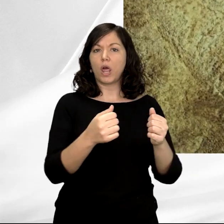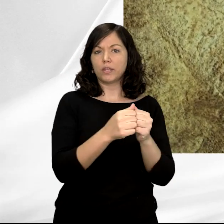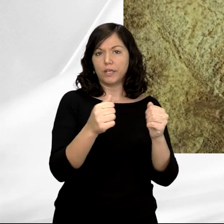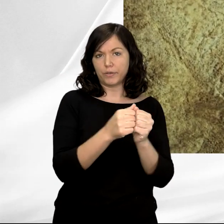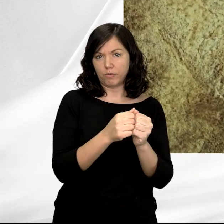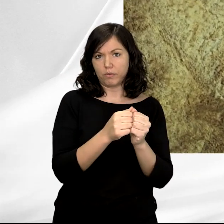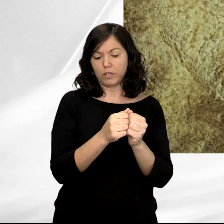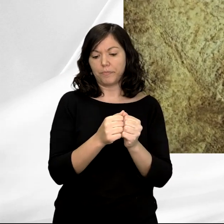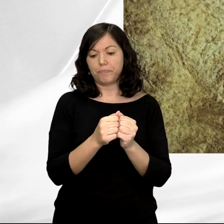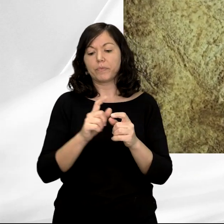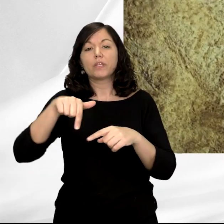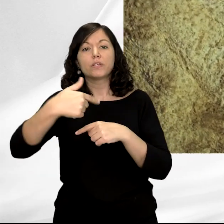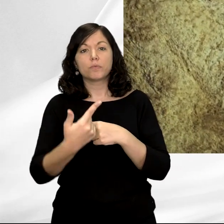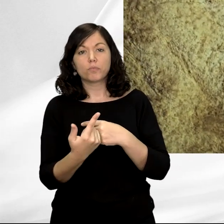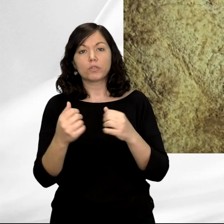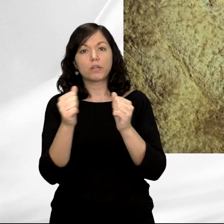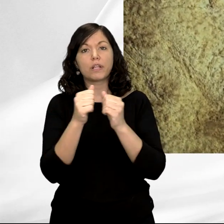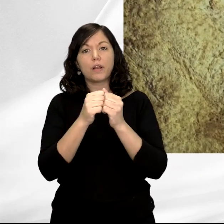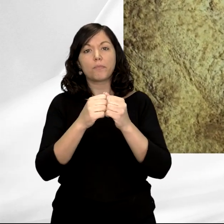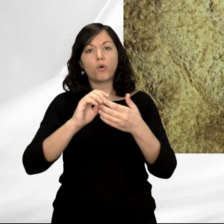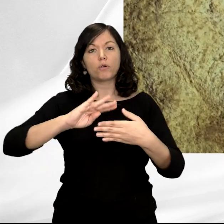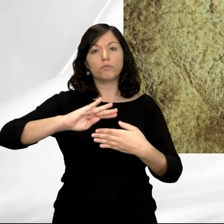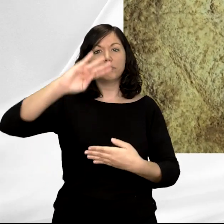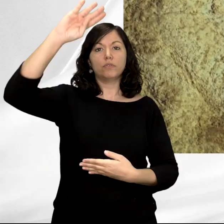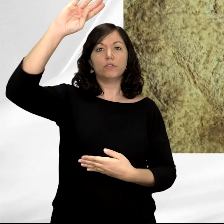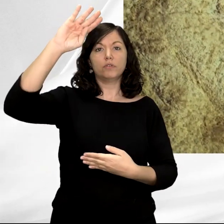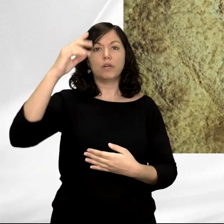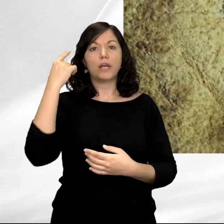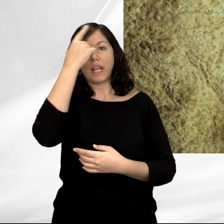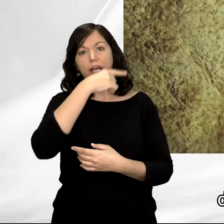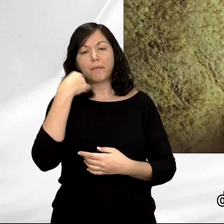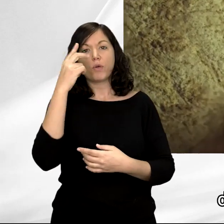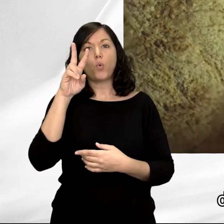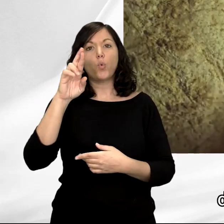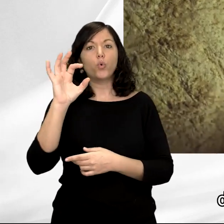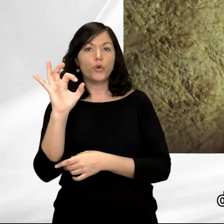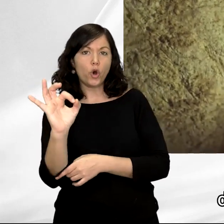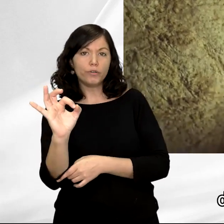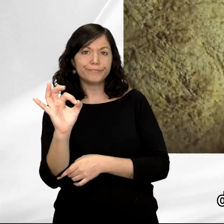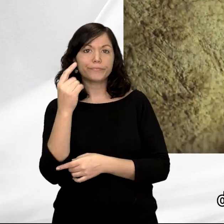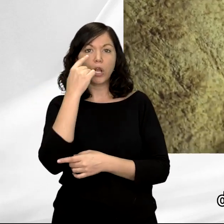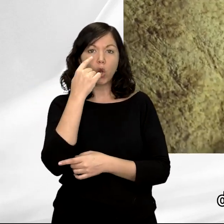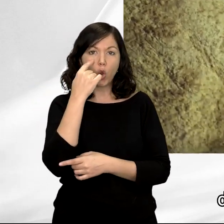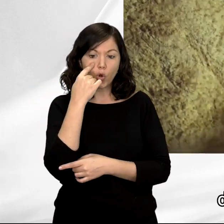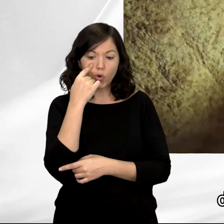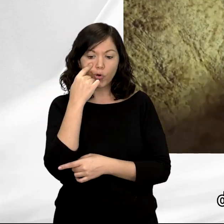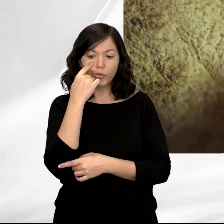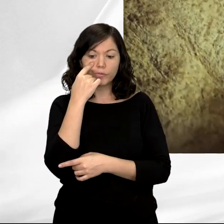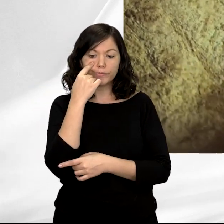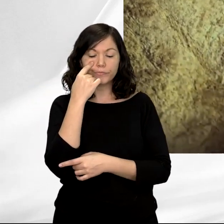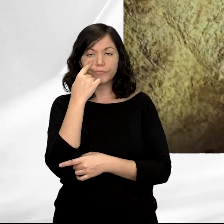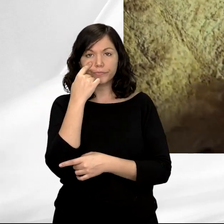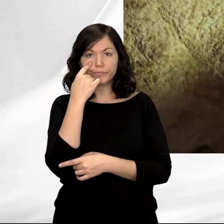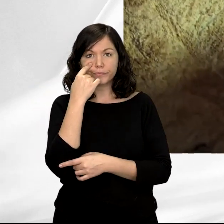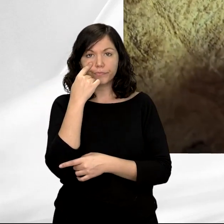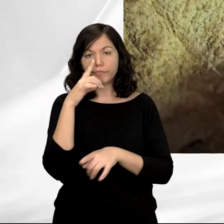parte central del bloque tendríamos la representación de la cabeza de un uro, donde marcan el ojo de manera destacada, como todas